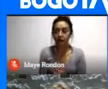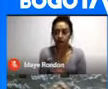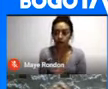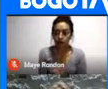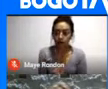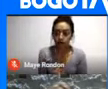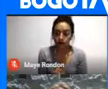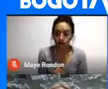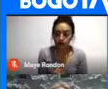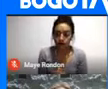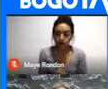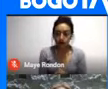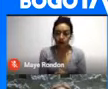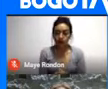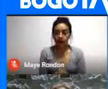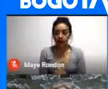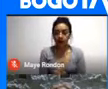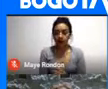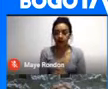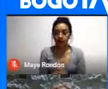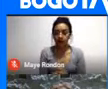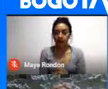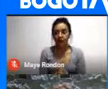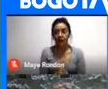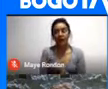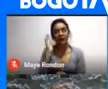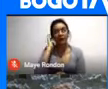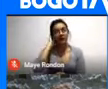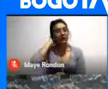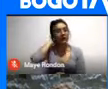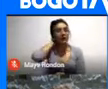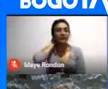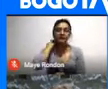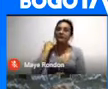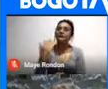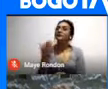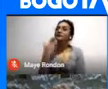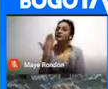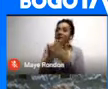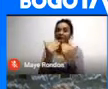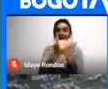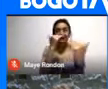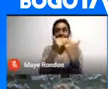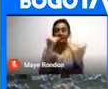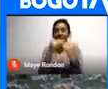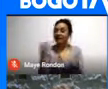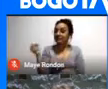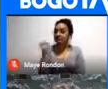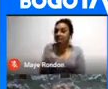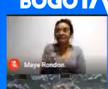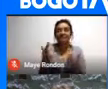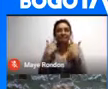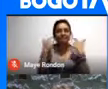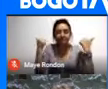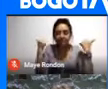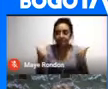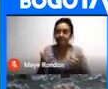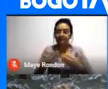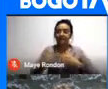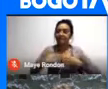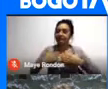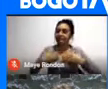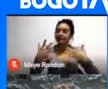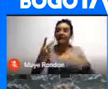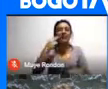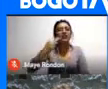Muchas gracias Muchas gracias Por la invitación Y bueno Encantado de estar Con ustedes Para poderles contar Todas estas